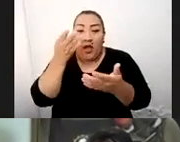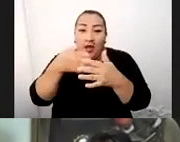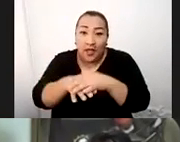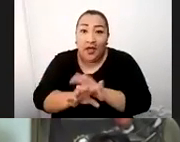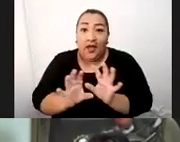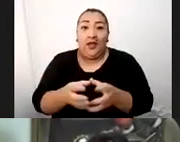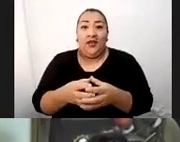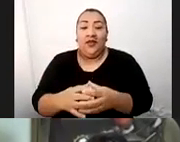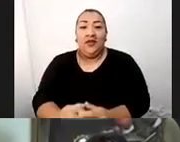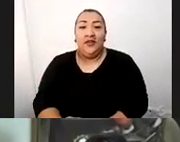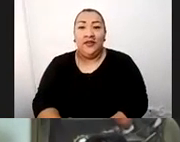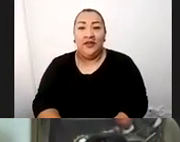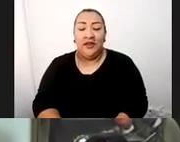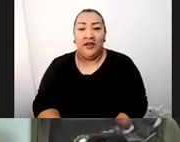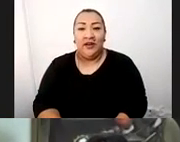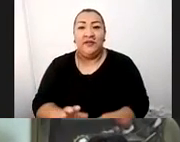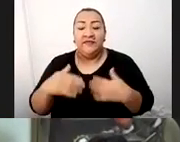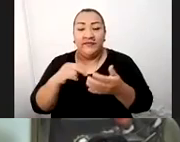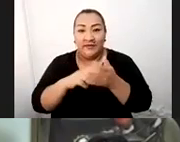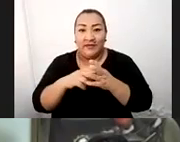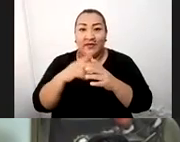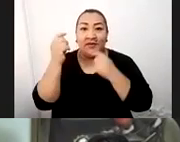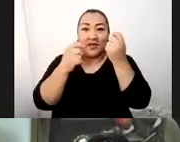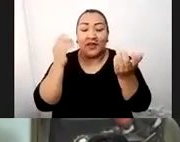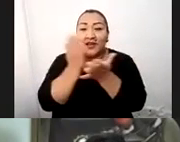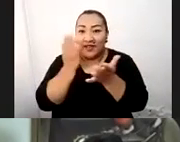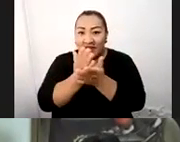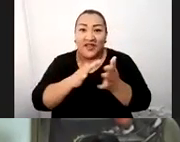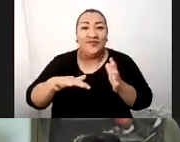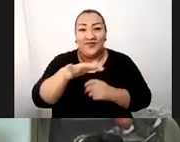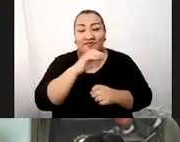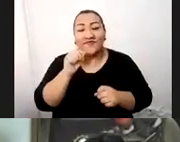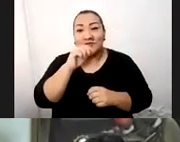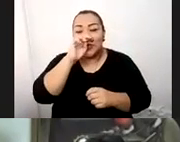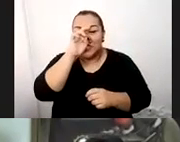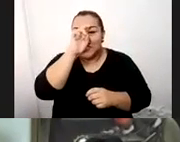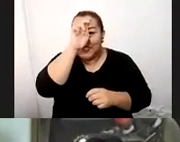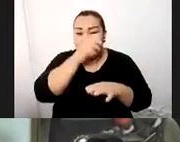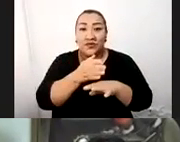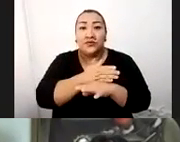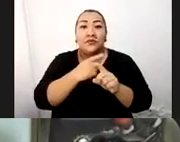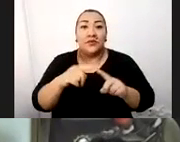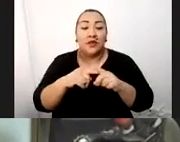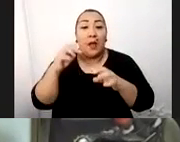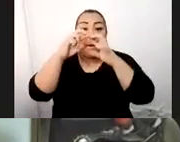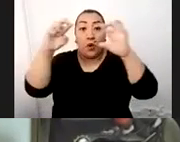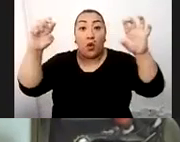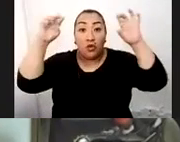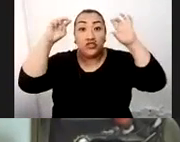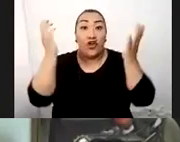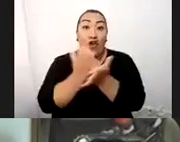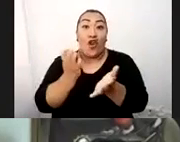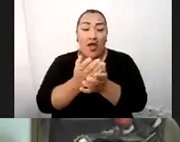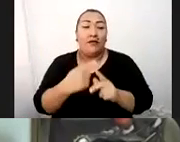También hemos podido desarrollar el turismo escolar. Si bien es cierto, recibíamos diferentes promociones, el